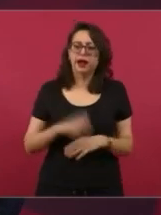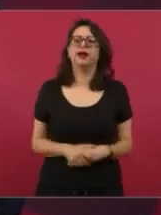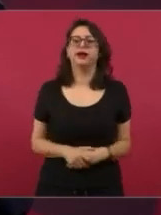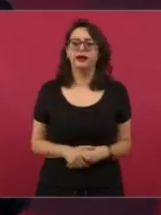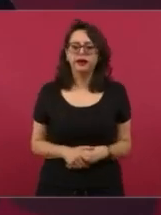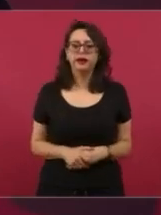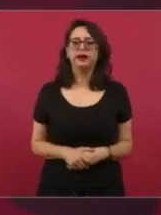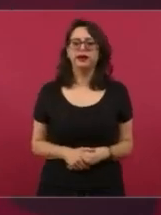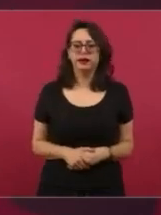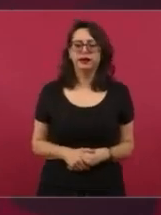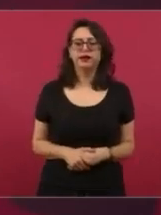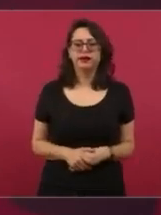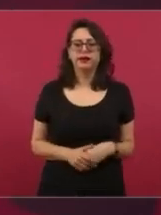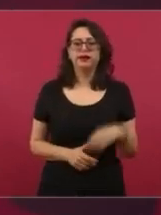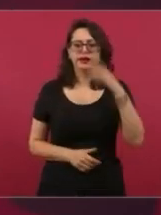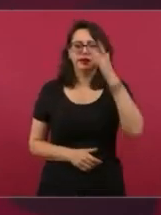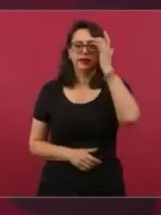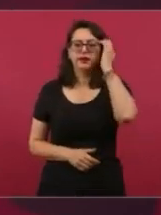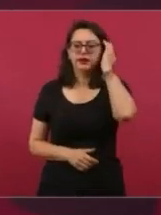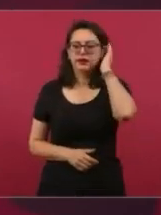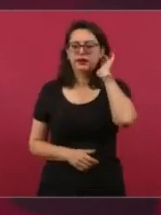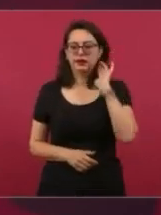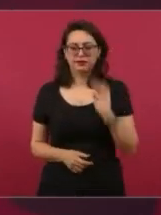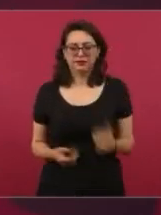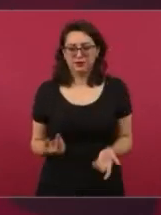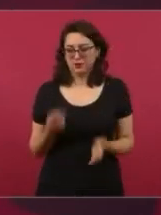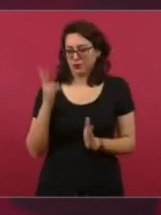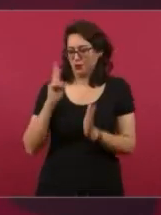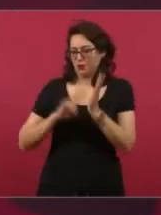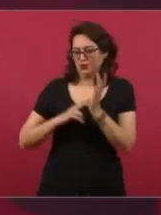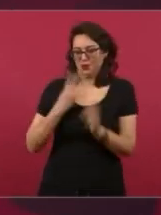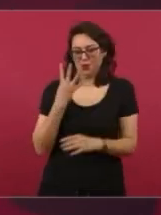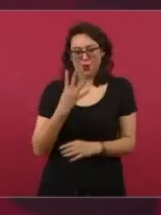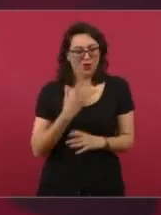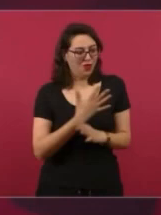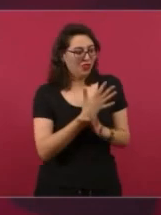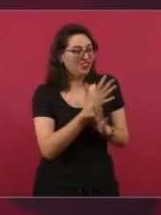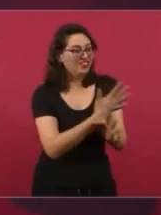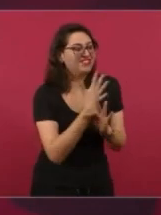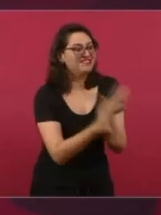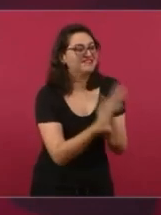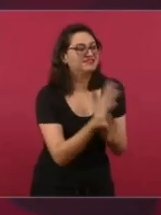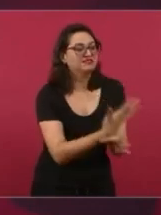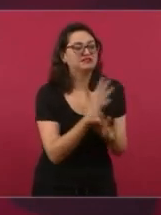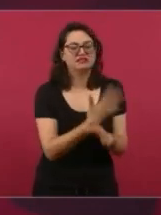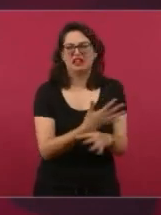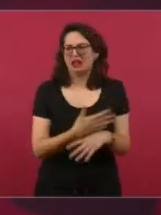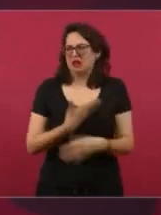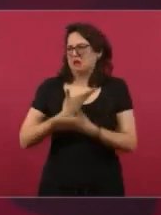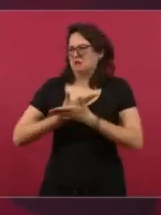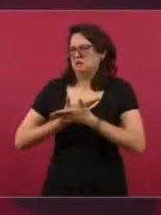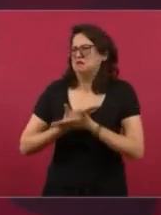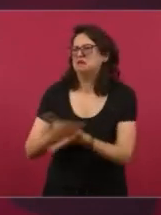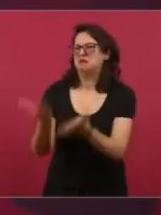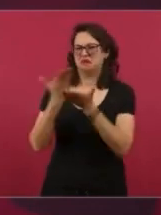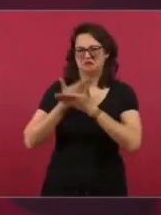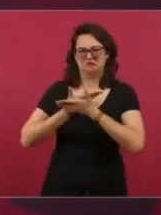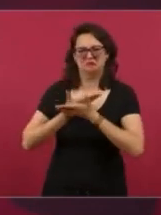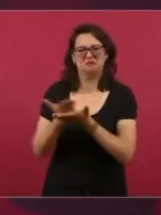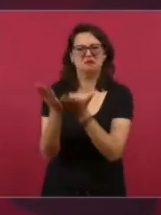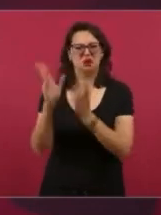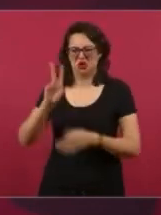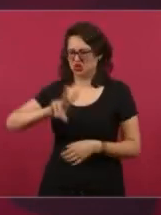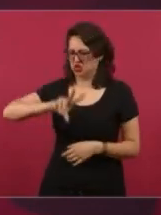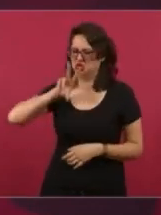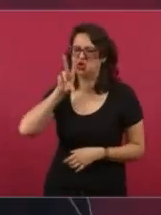Era un derroche darle pensión a los de la tercera edad. Había que darle, como